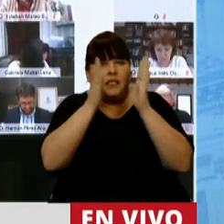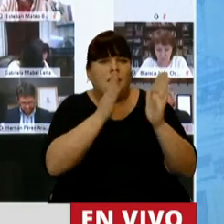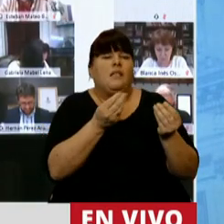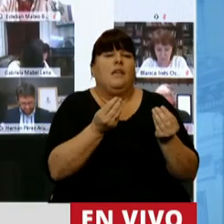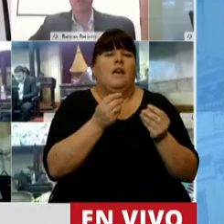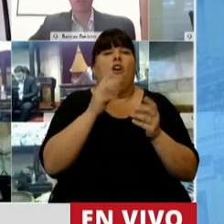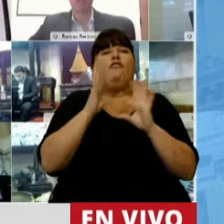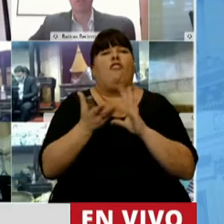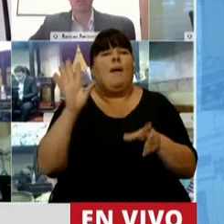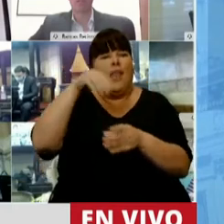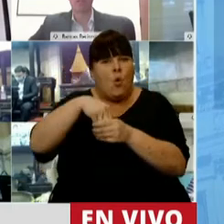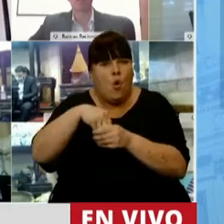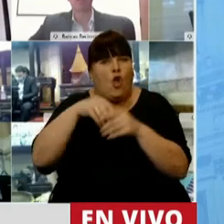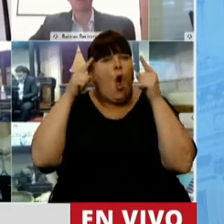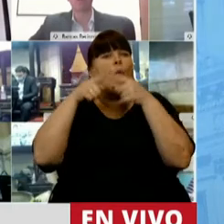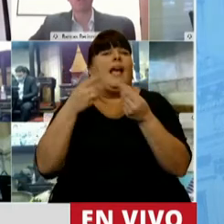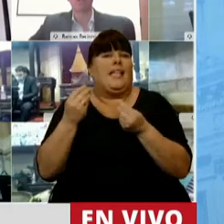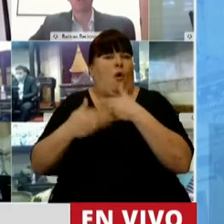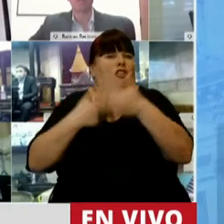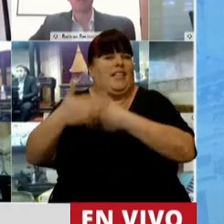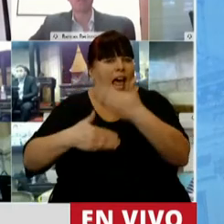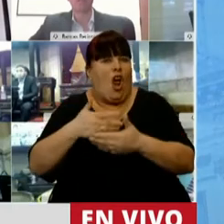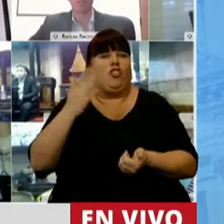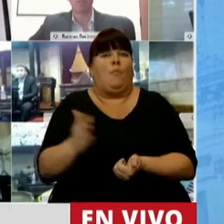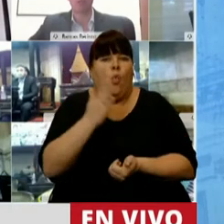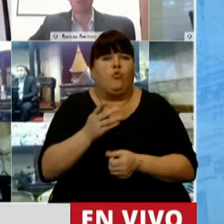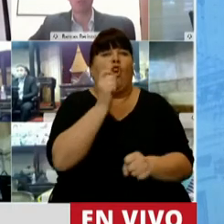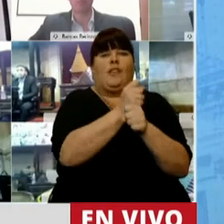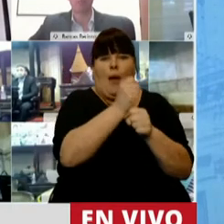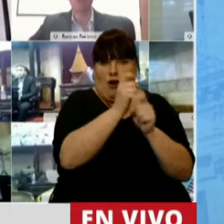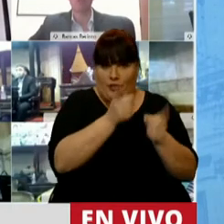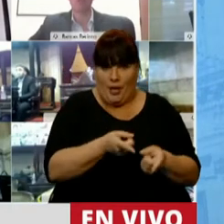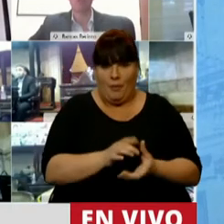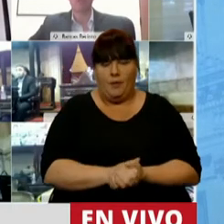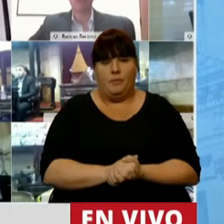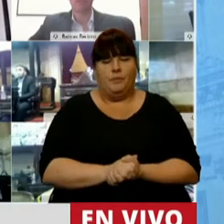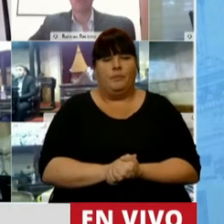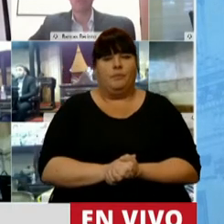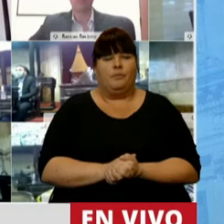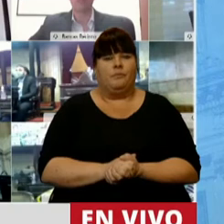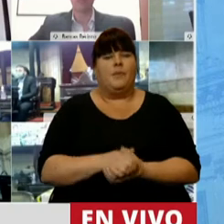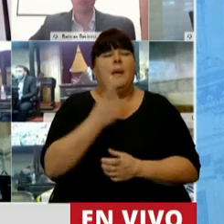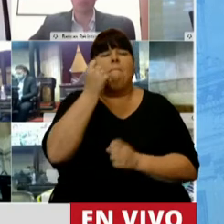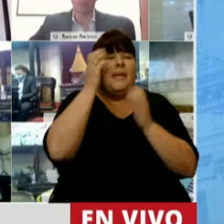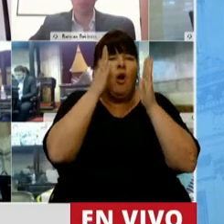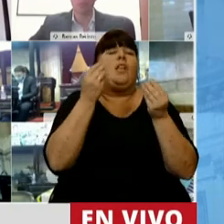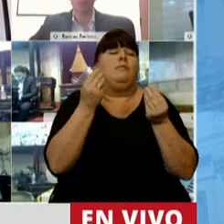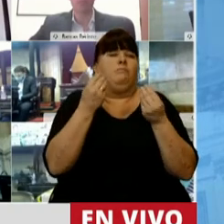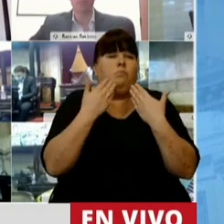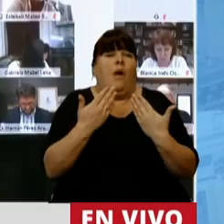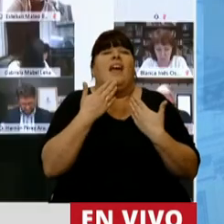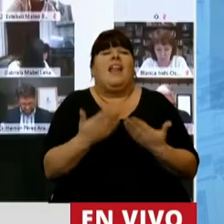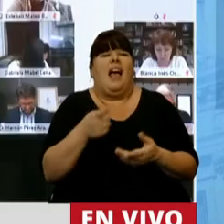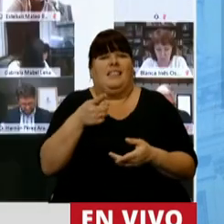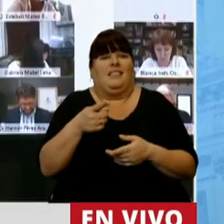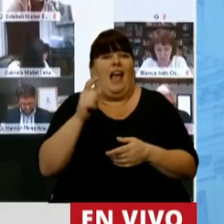planteando un modelo inclusivo con eje en el desarrollo, en la producción y en el empleo. Y prioridades que son posibles, como decía, en función